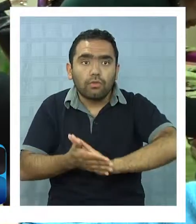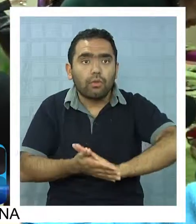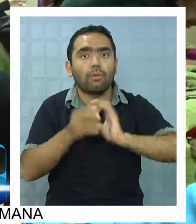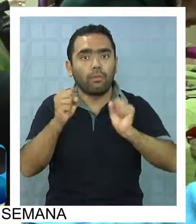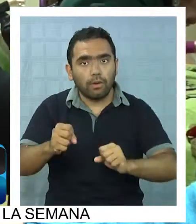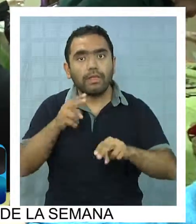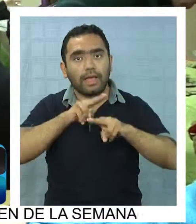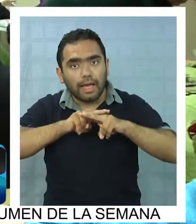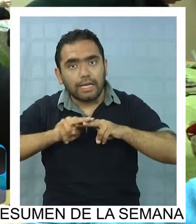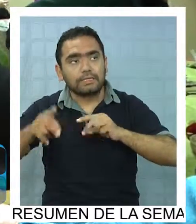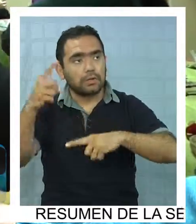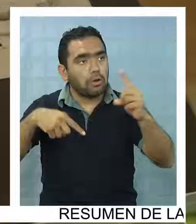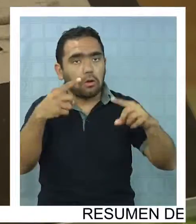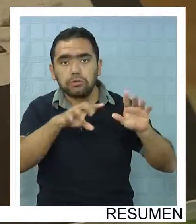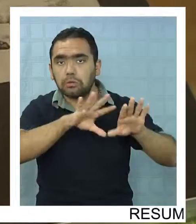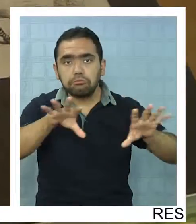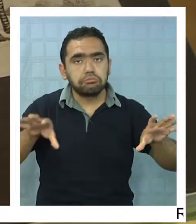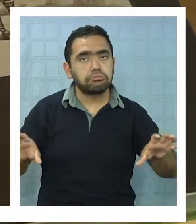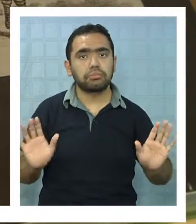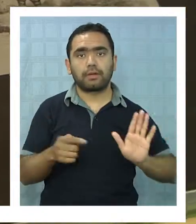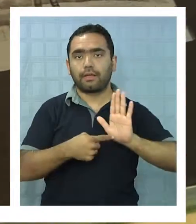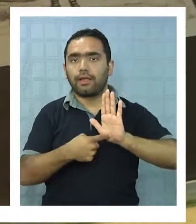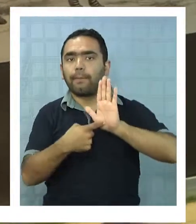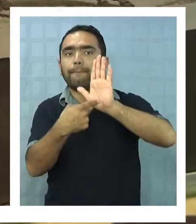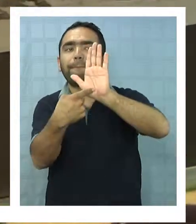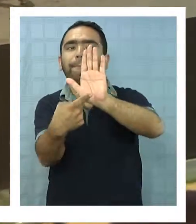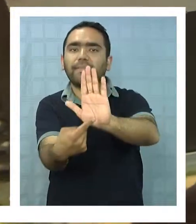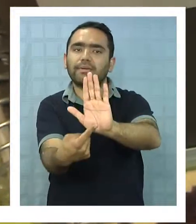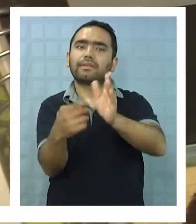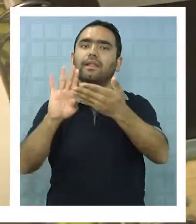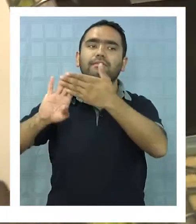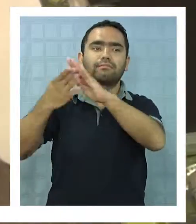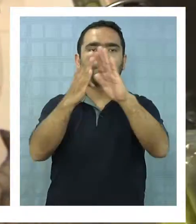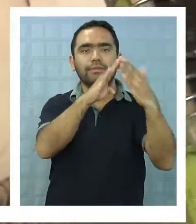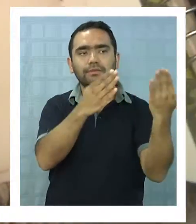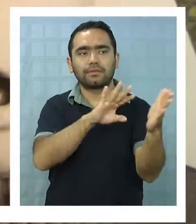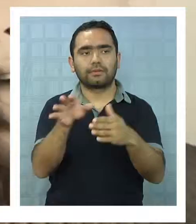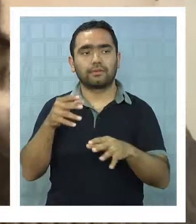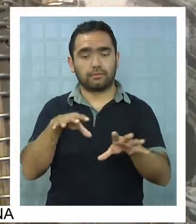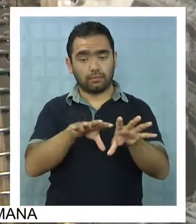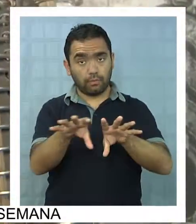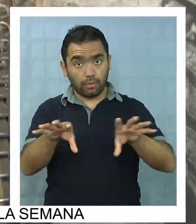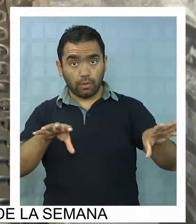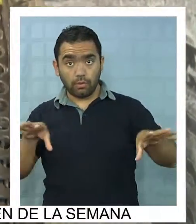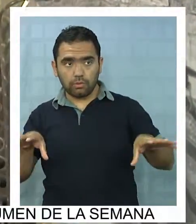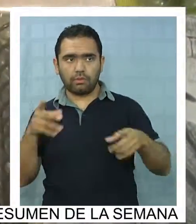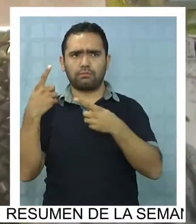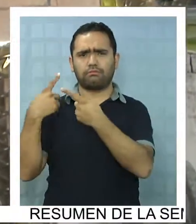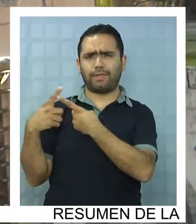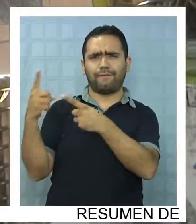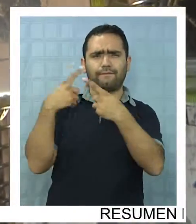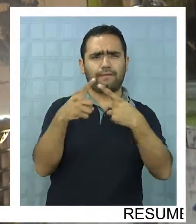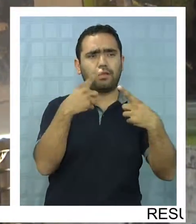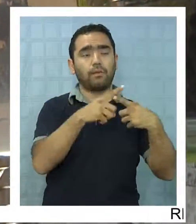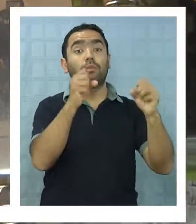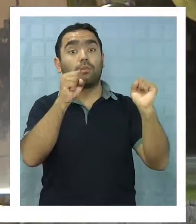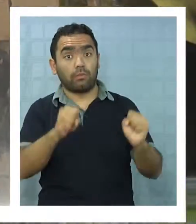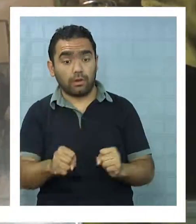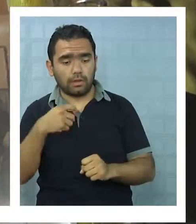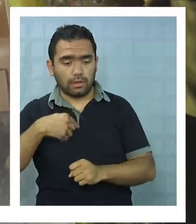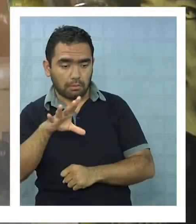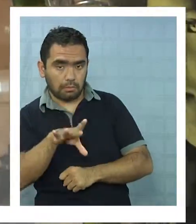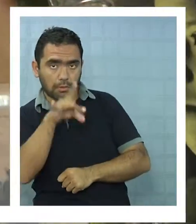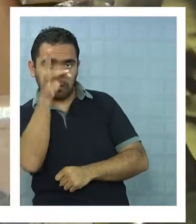mostrar sus productos a la comunidad. Los productos son diversos y se puede encontrar desde una agenda hasta un